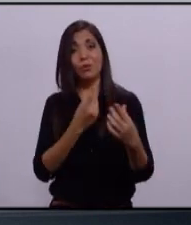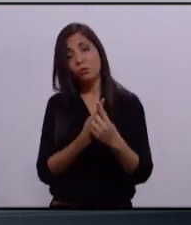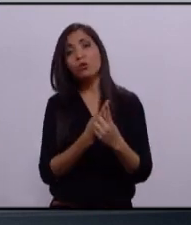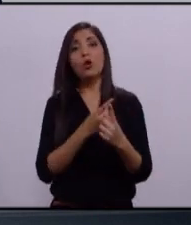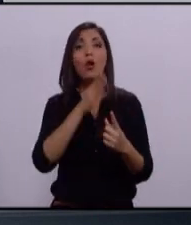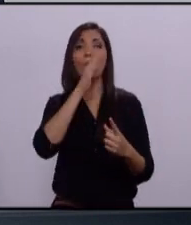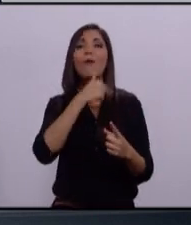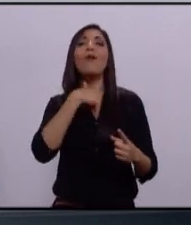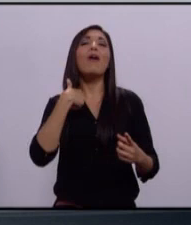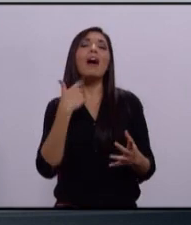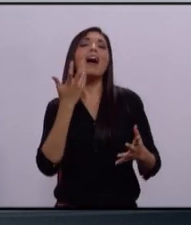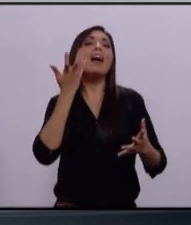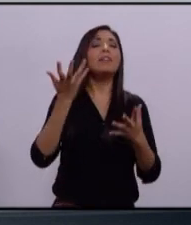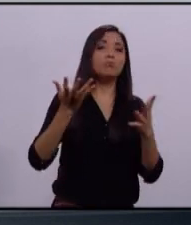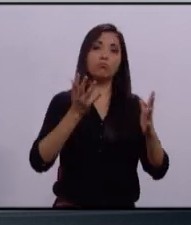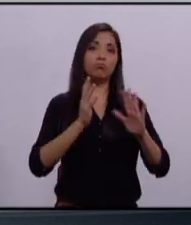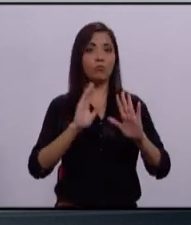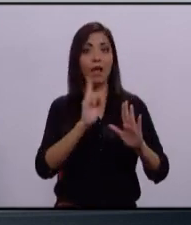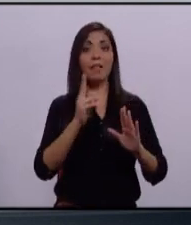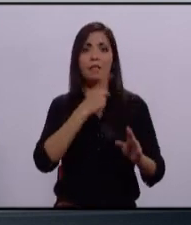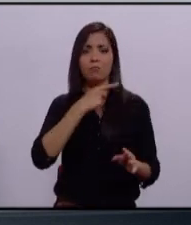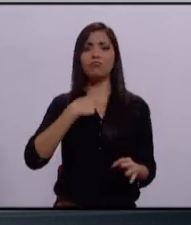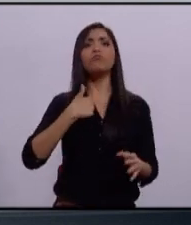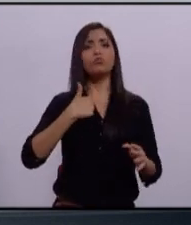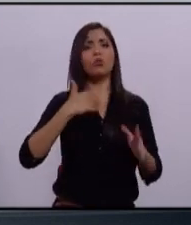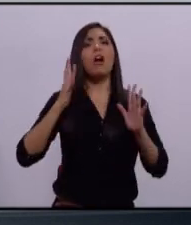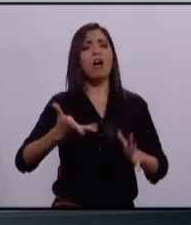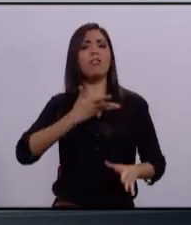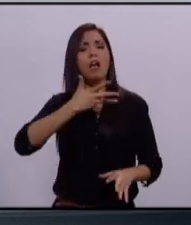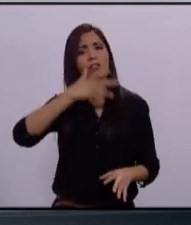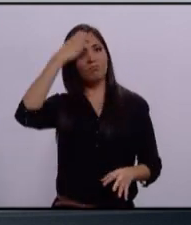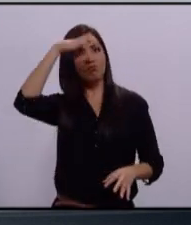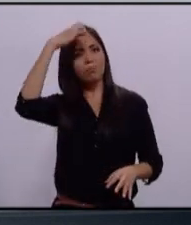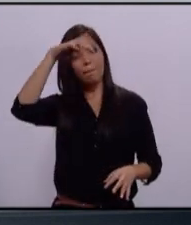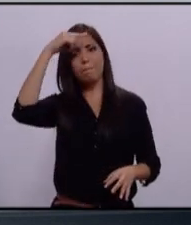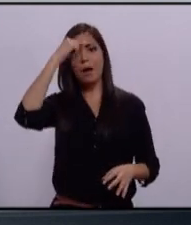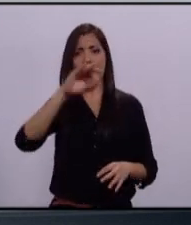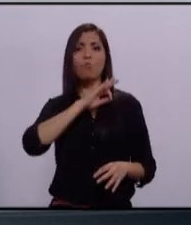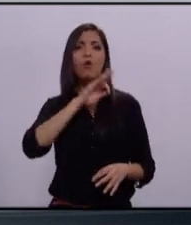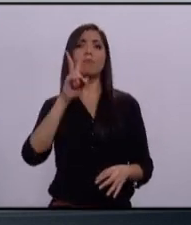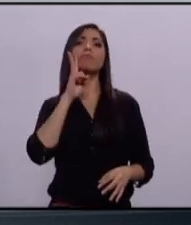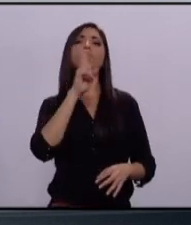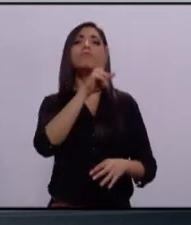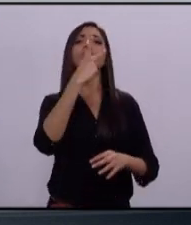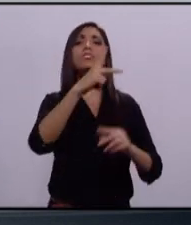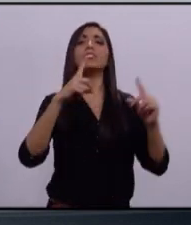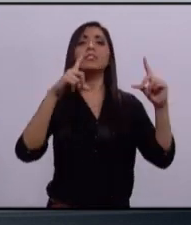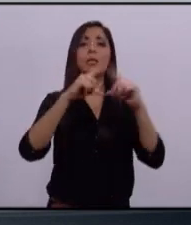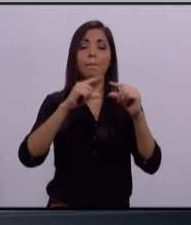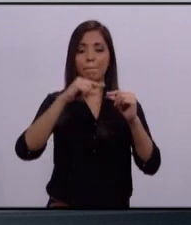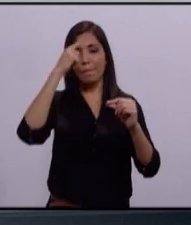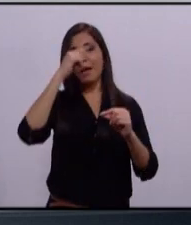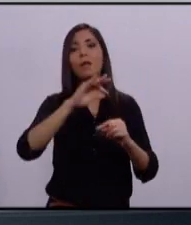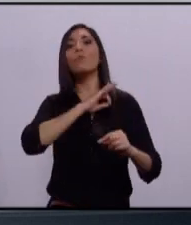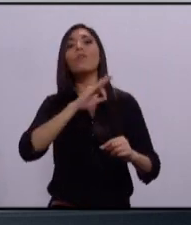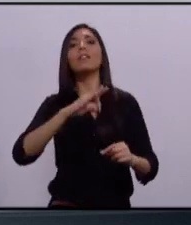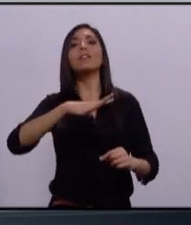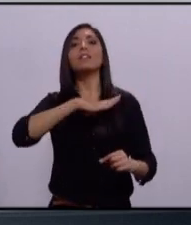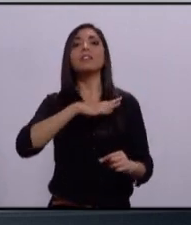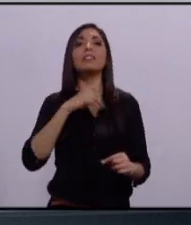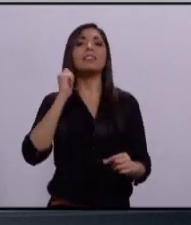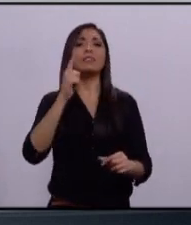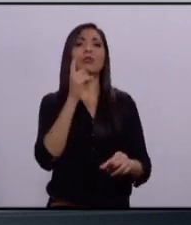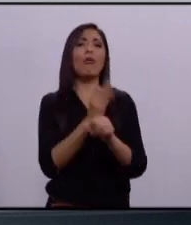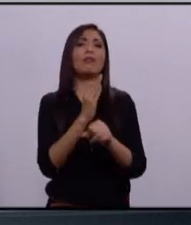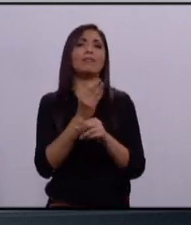experimentar. Tengo la capacidad y la experiencia para darle resultados a Zapopan, para resolver juntos los grandes problemas